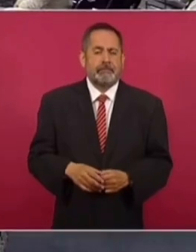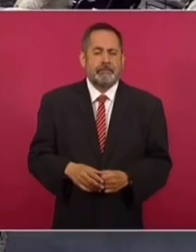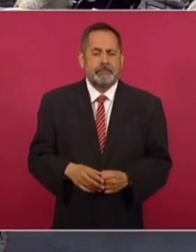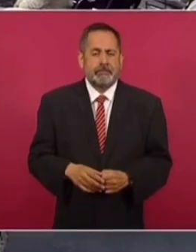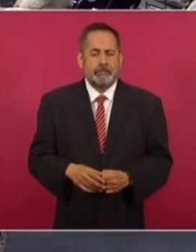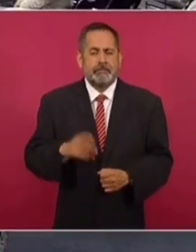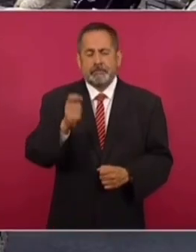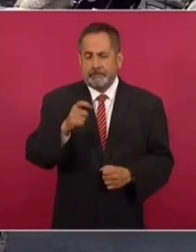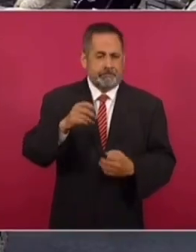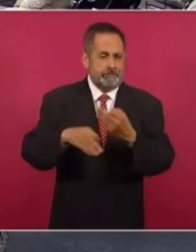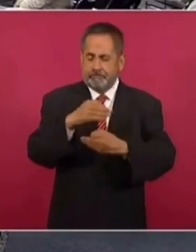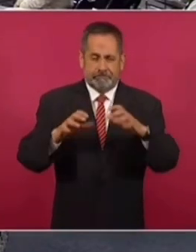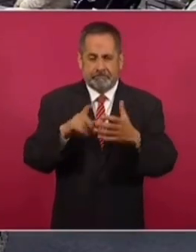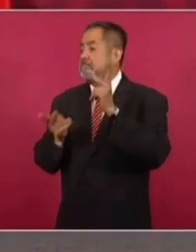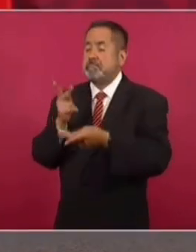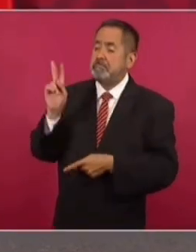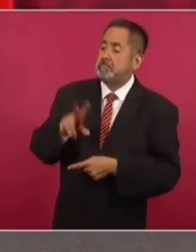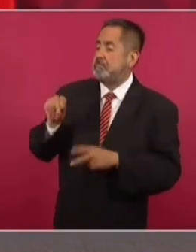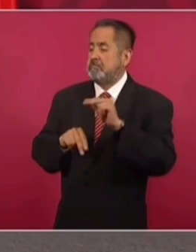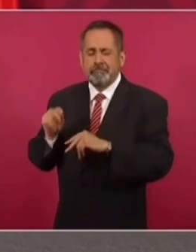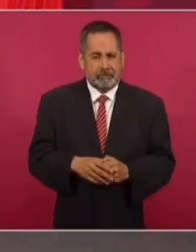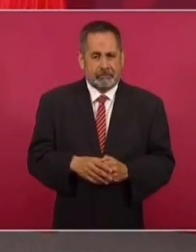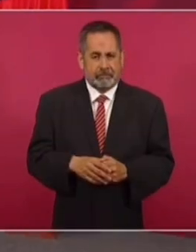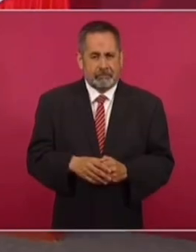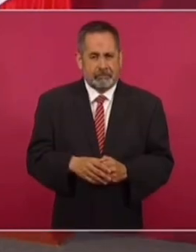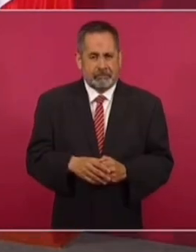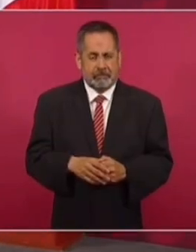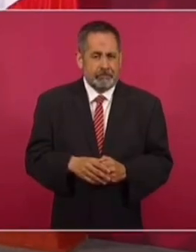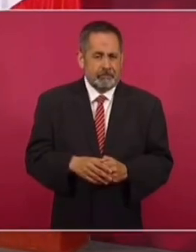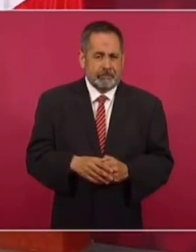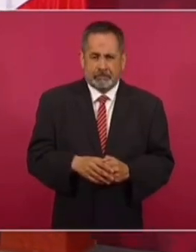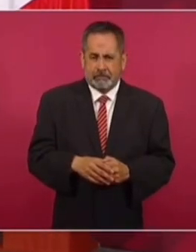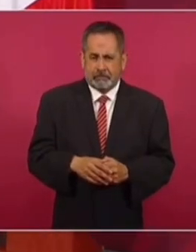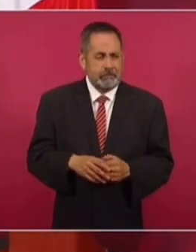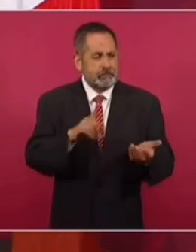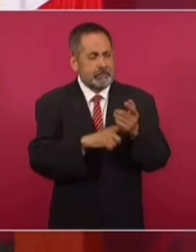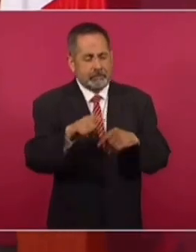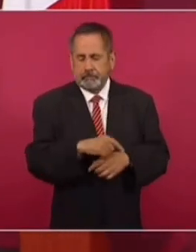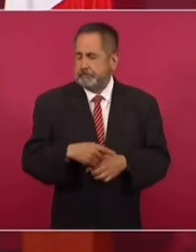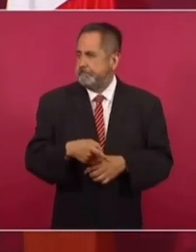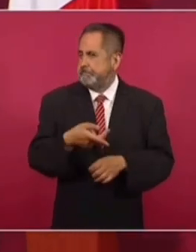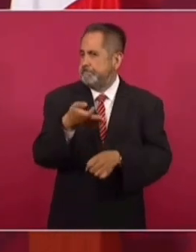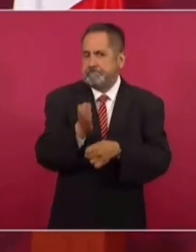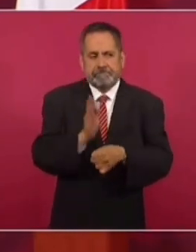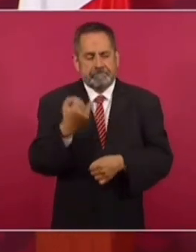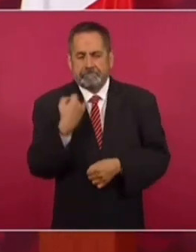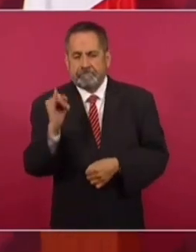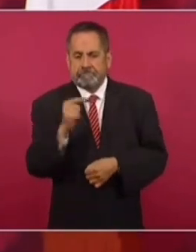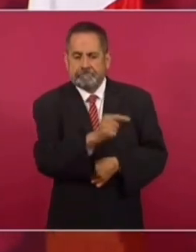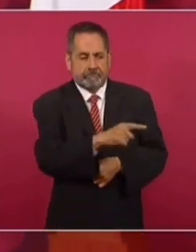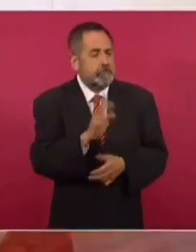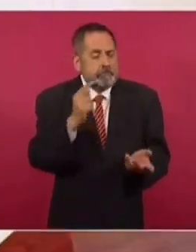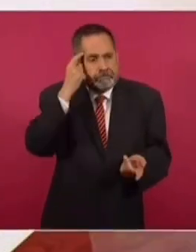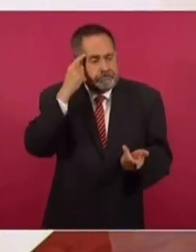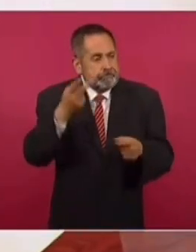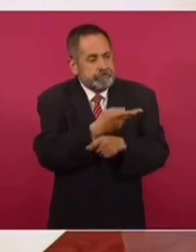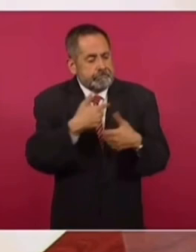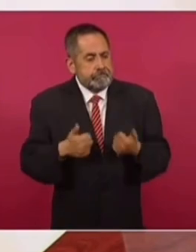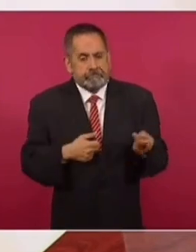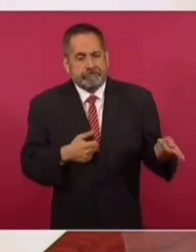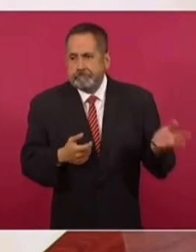todo cuestiona, aunque caigan en el ridículo. Pero no sé qué les pasa,